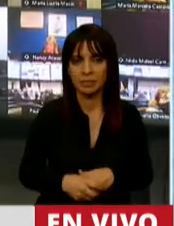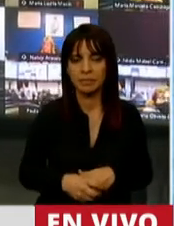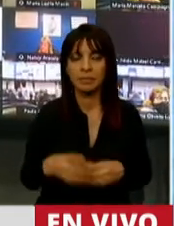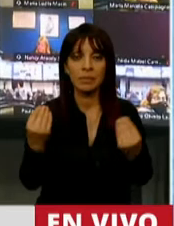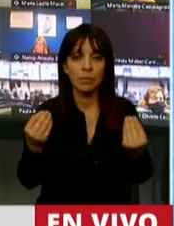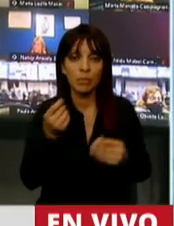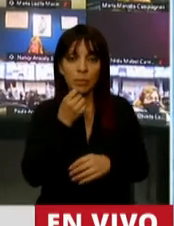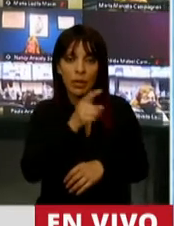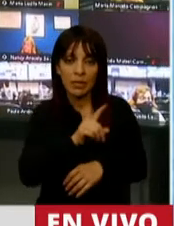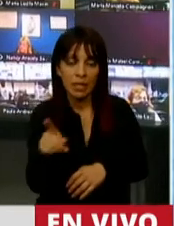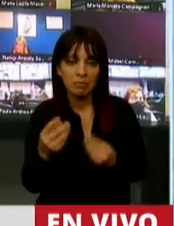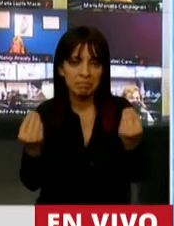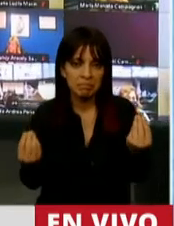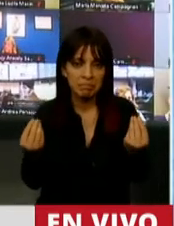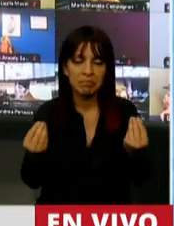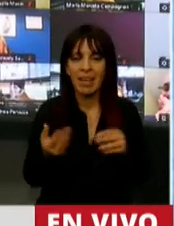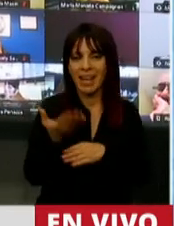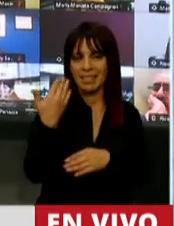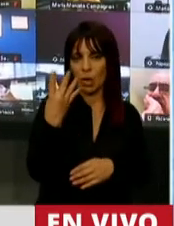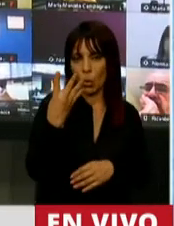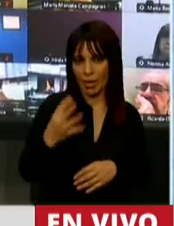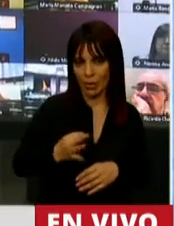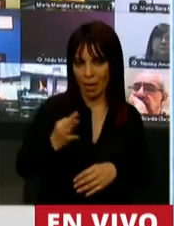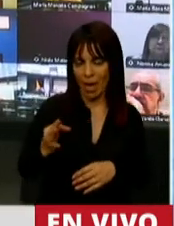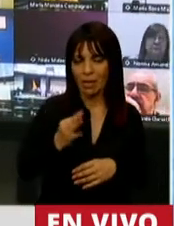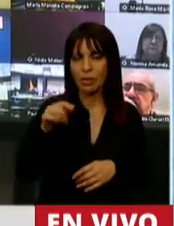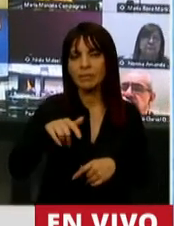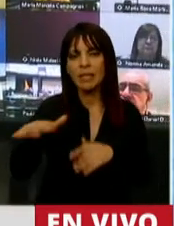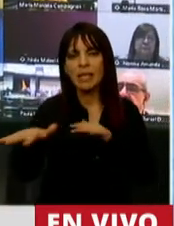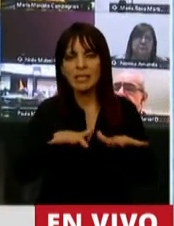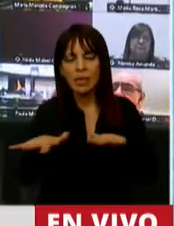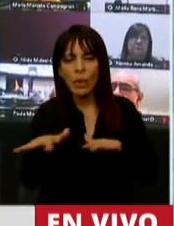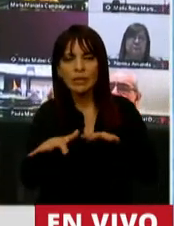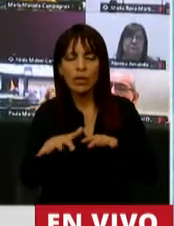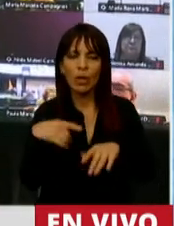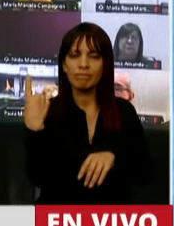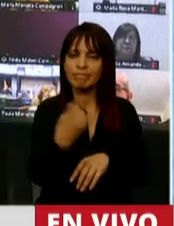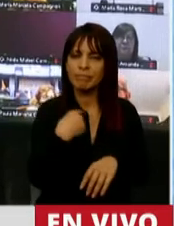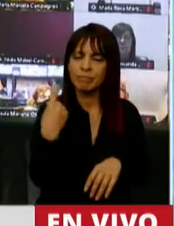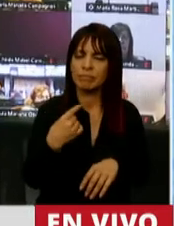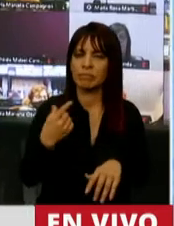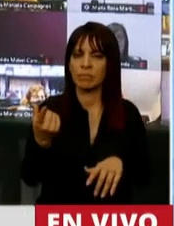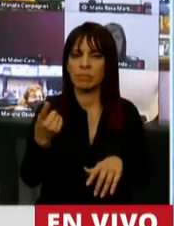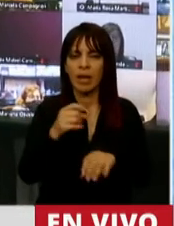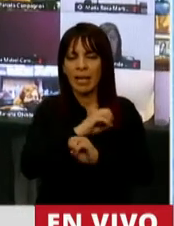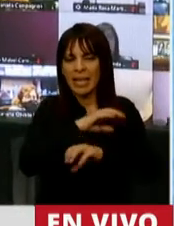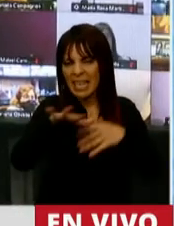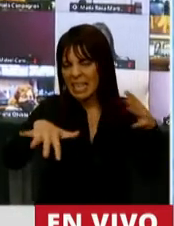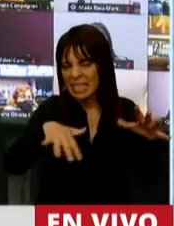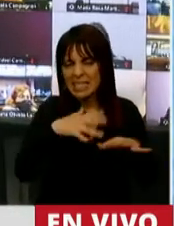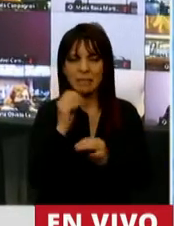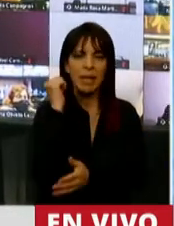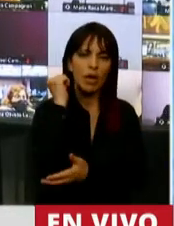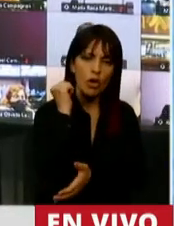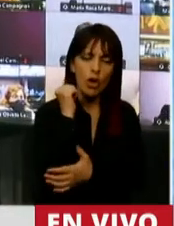quedamos como hace cuatro años que venimos en una situación que nos llevó a una terrible crisis económica y